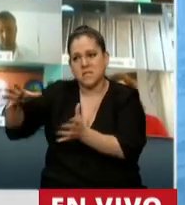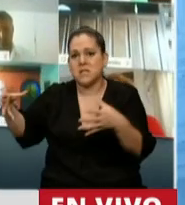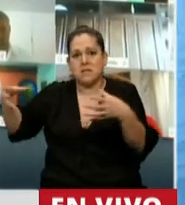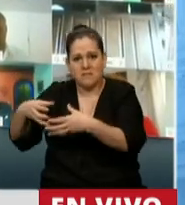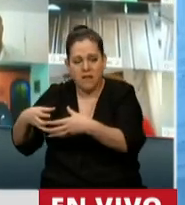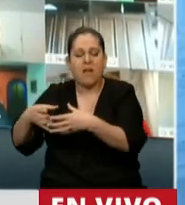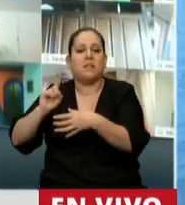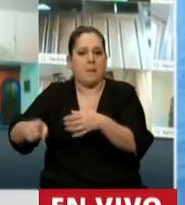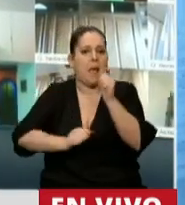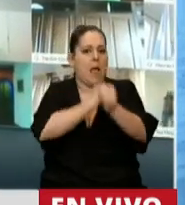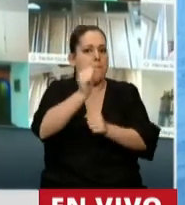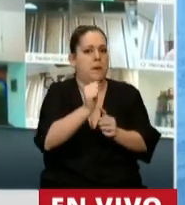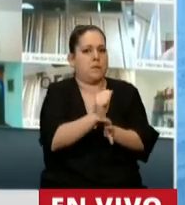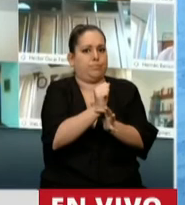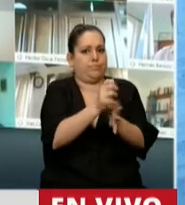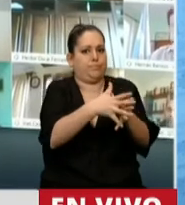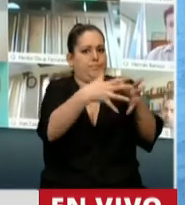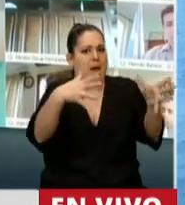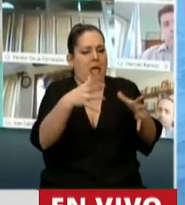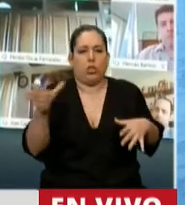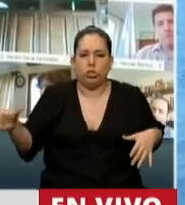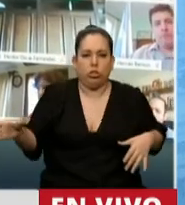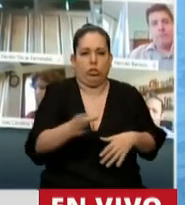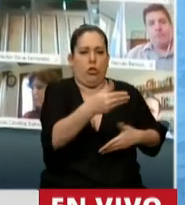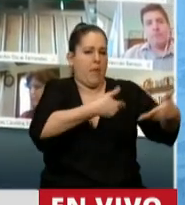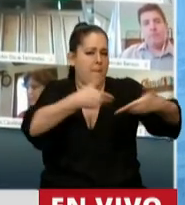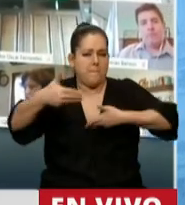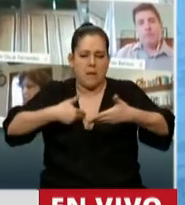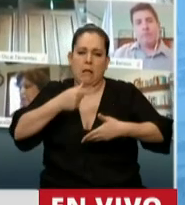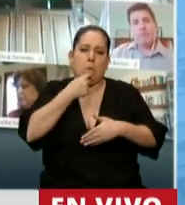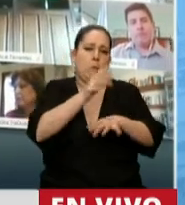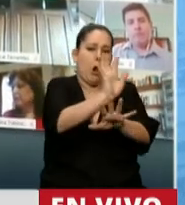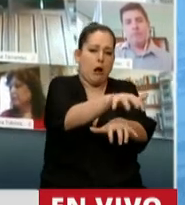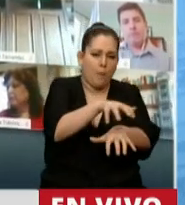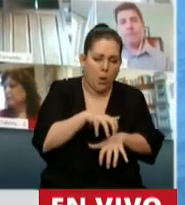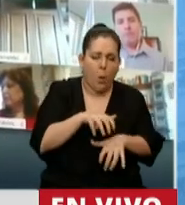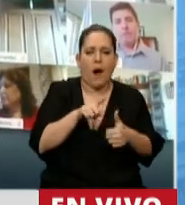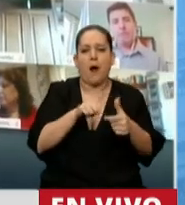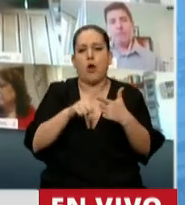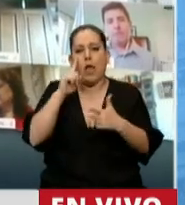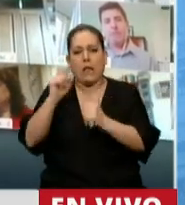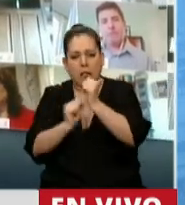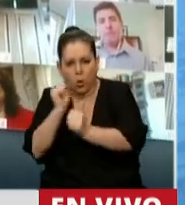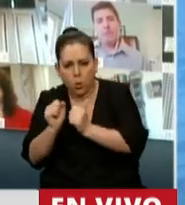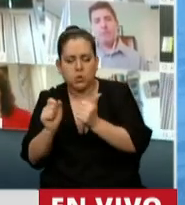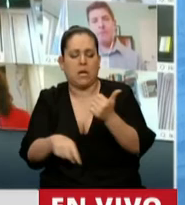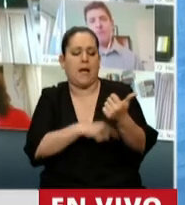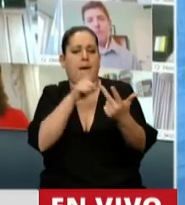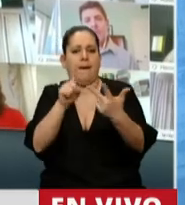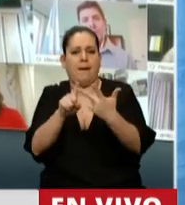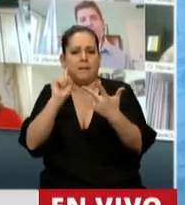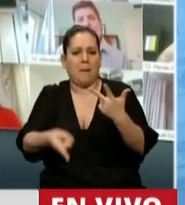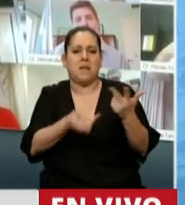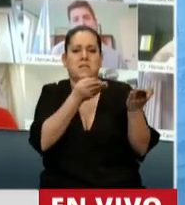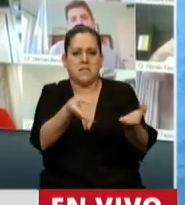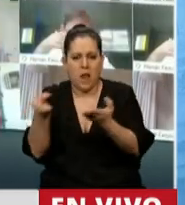y grandes empresas de todos los sectores de actividad económica. Del sector agropecuario, del sector industrial, de los sectores de